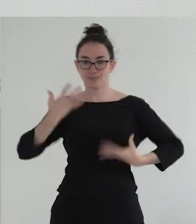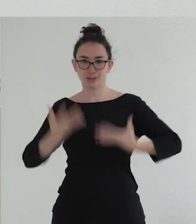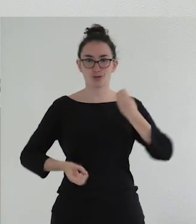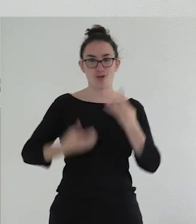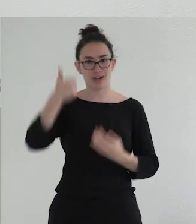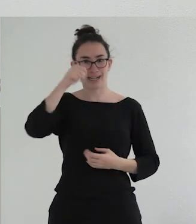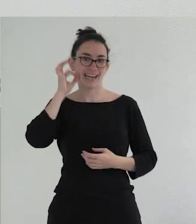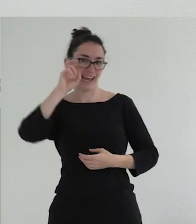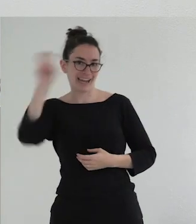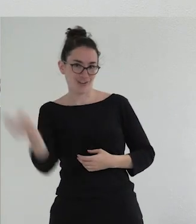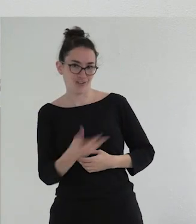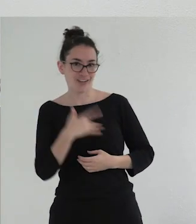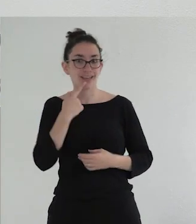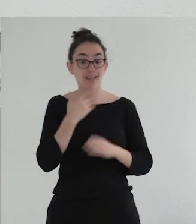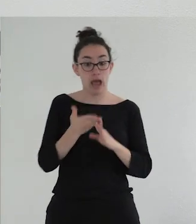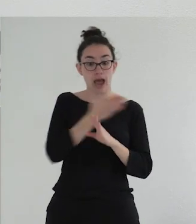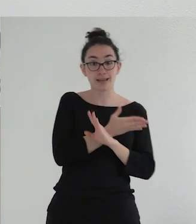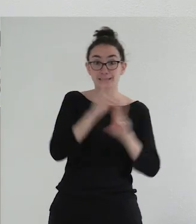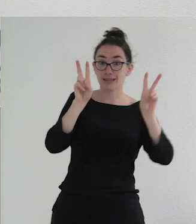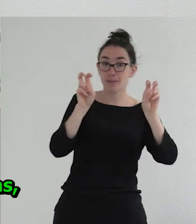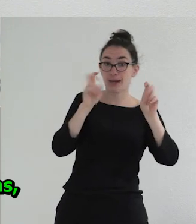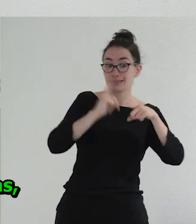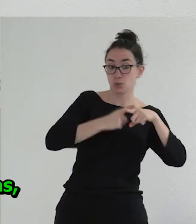género. O sea, que se aprende antes la diferencia sexual